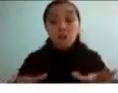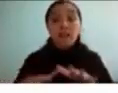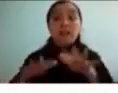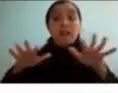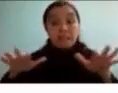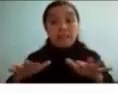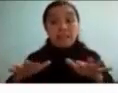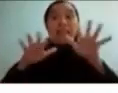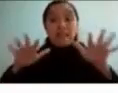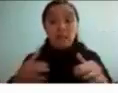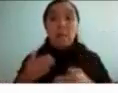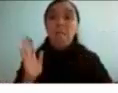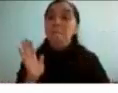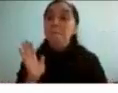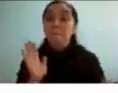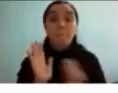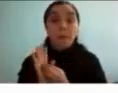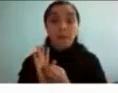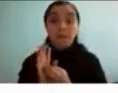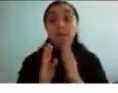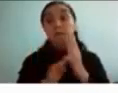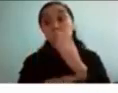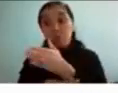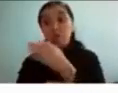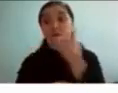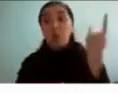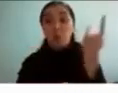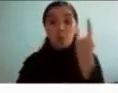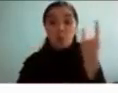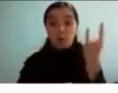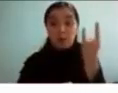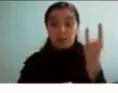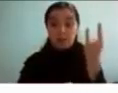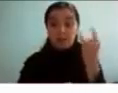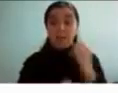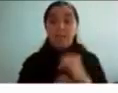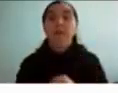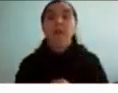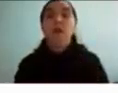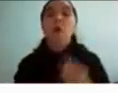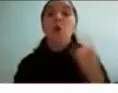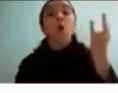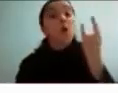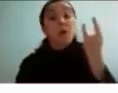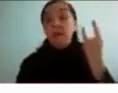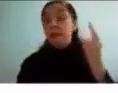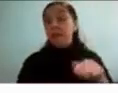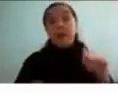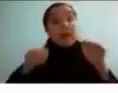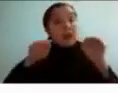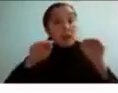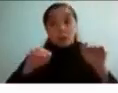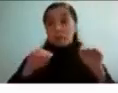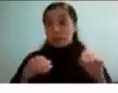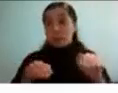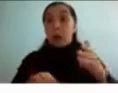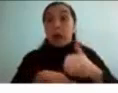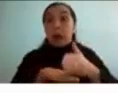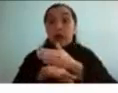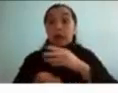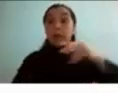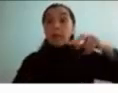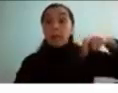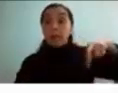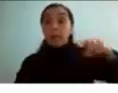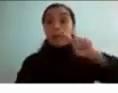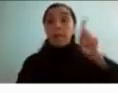con eso me fui a la universidad en la universidad me pasó lo mismo antes con la PSU de